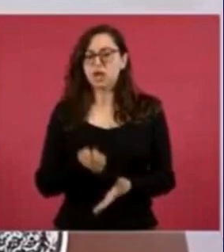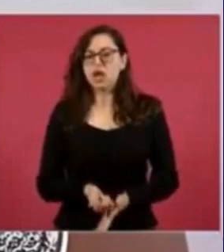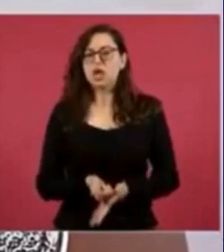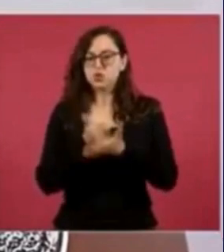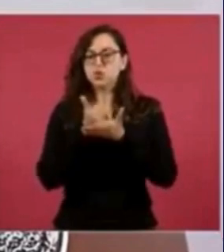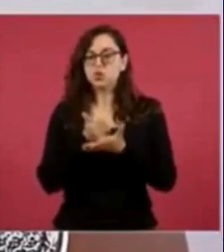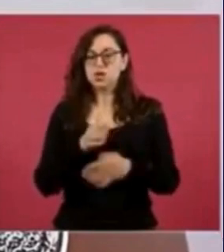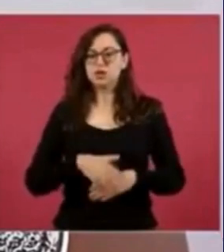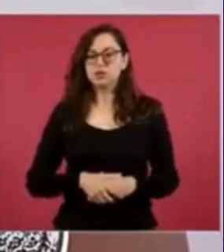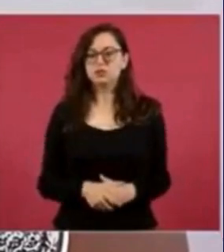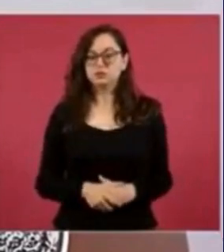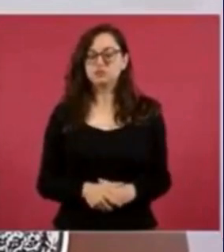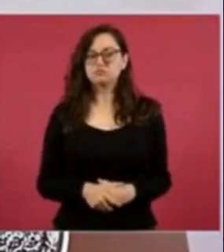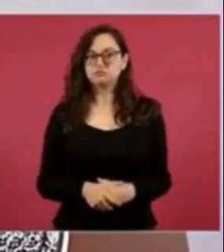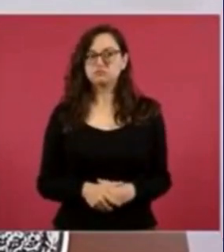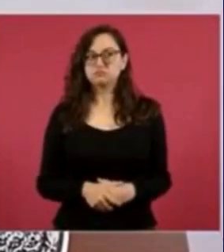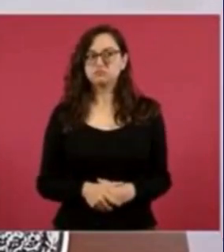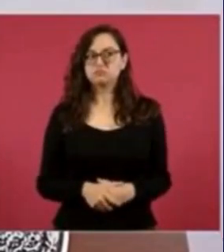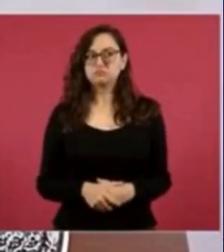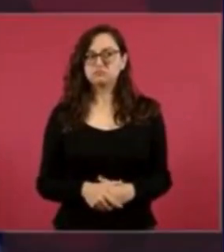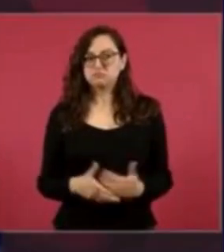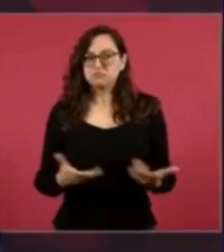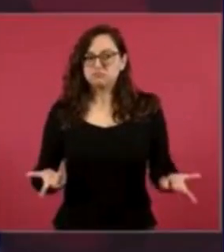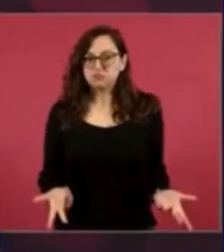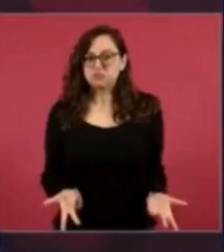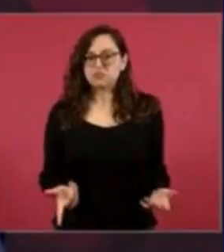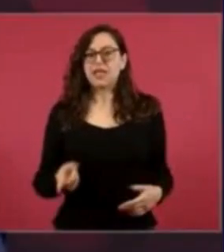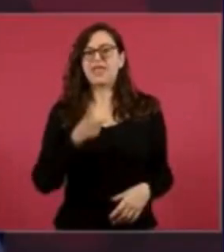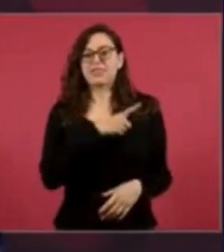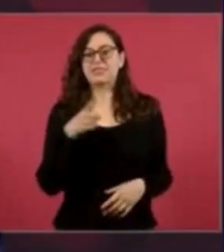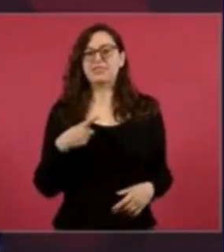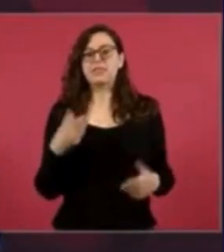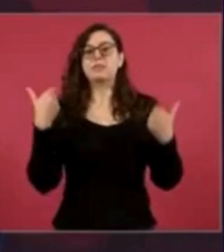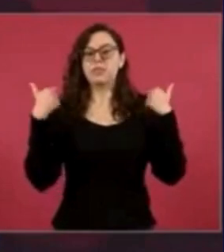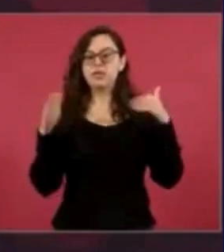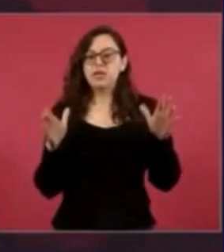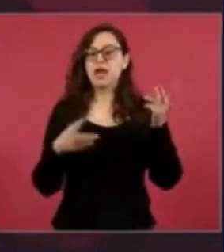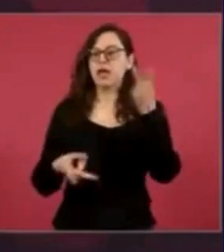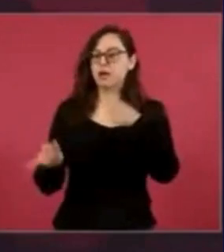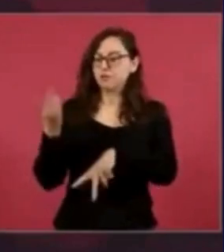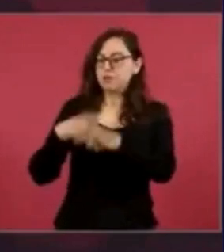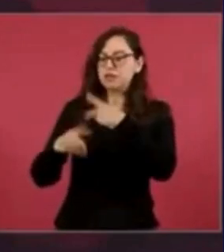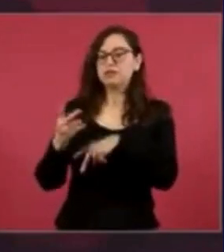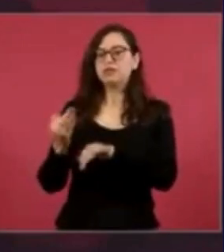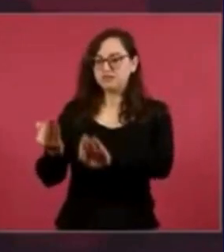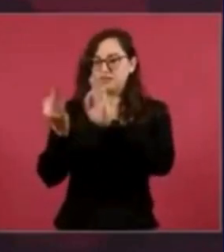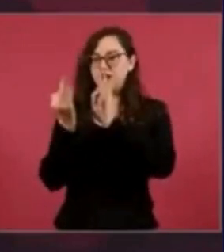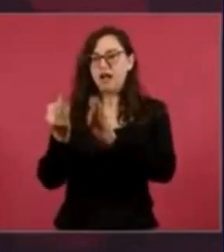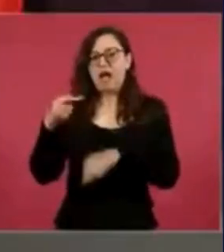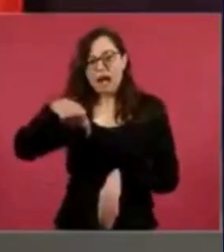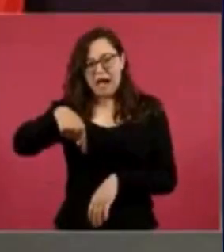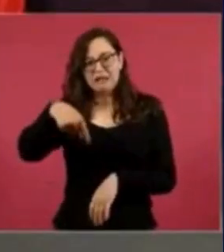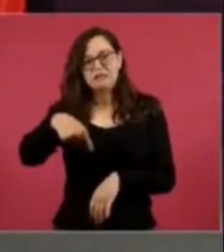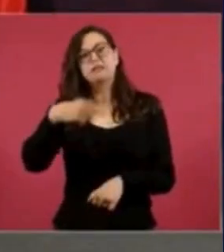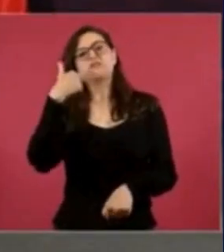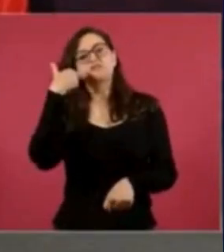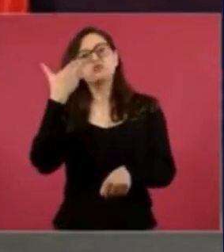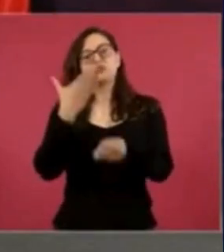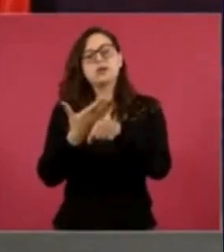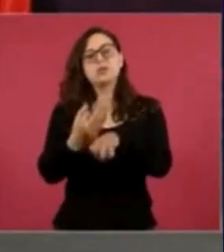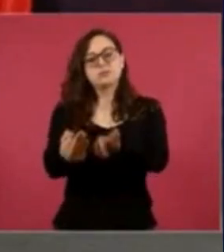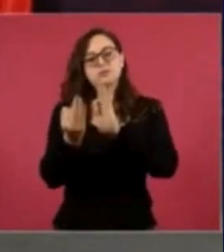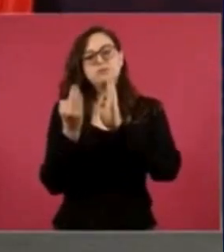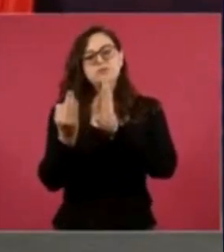Obrador subrayó que la integración comercial entre los tres países es fundamental para el desarrollo de la región, pero